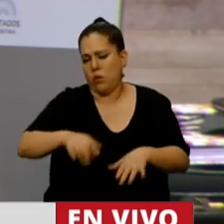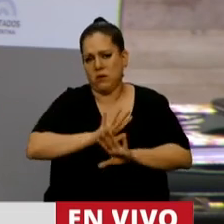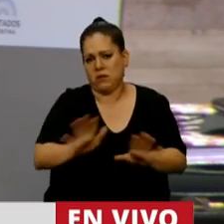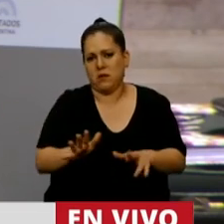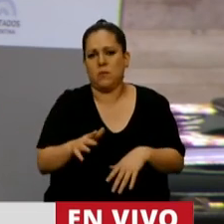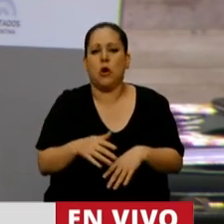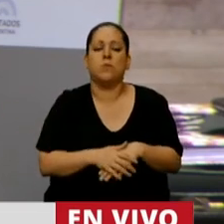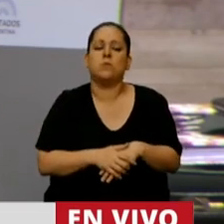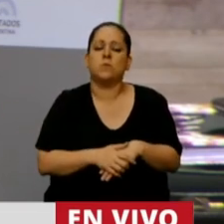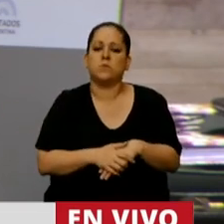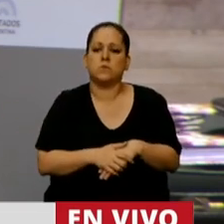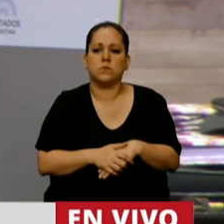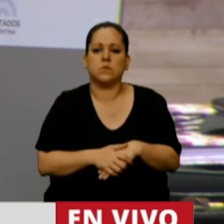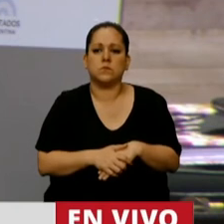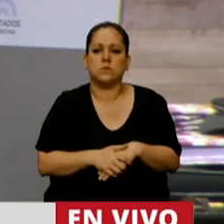quiero cerrar con esto.